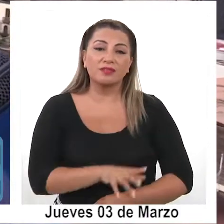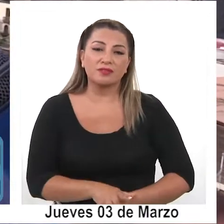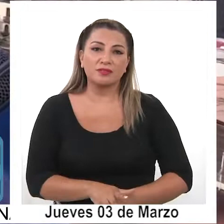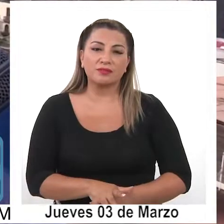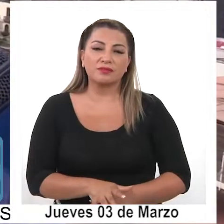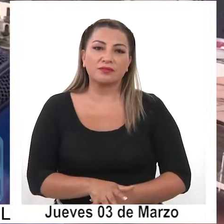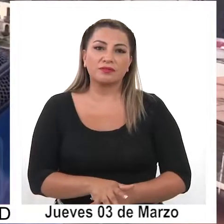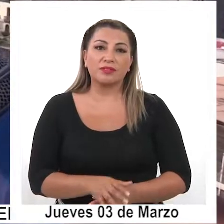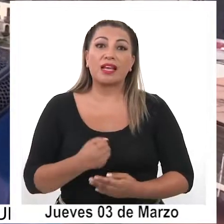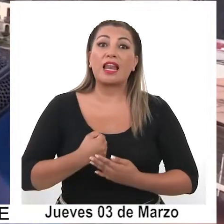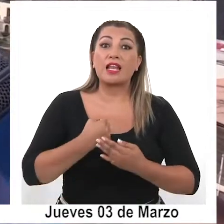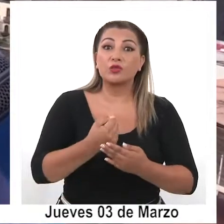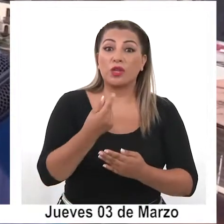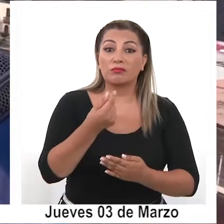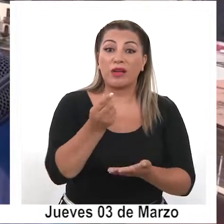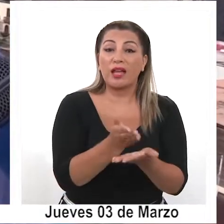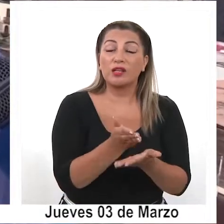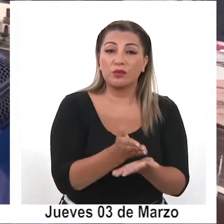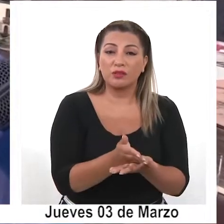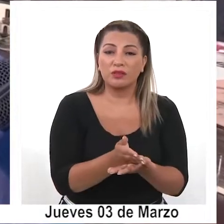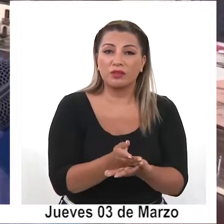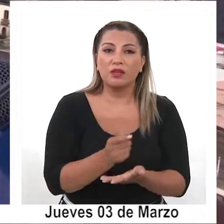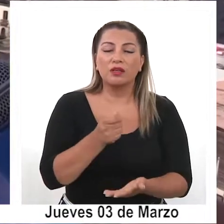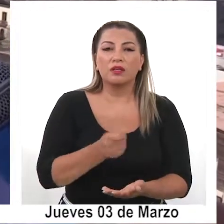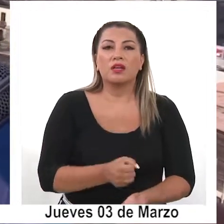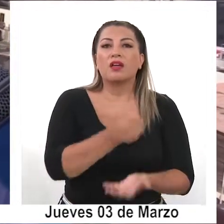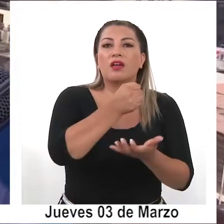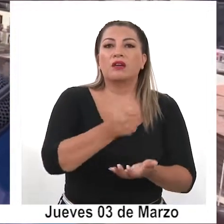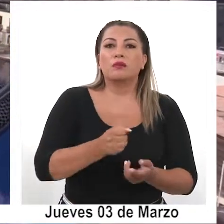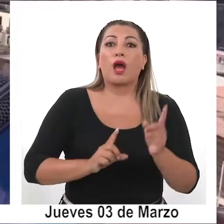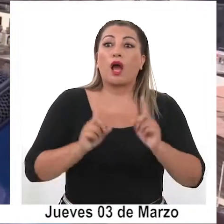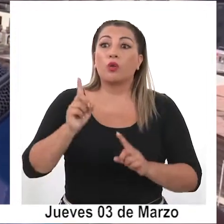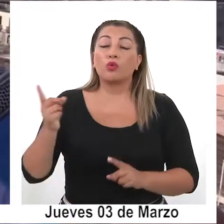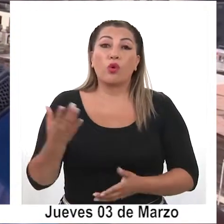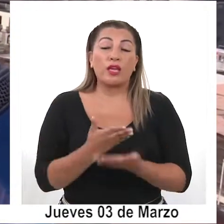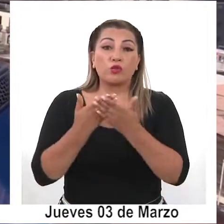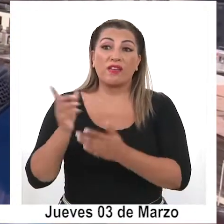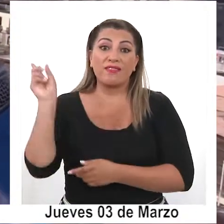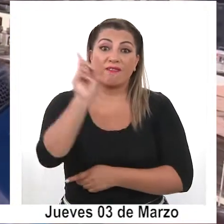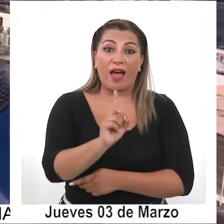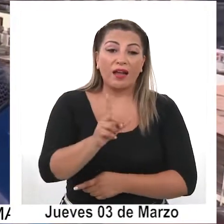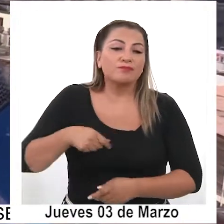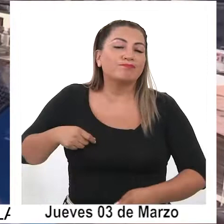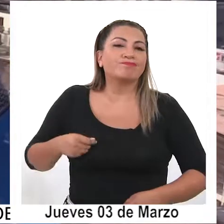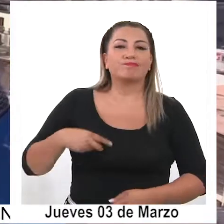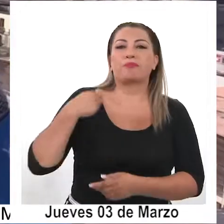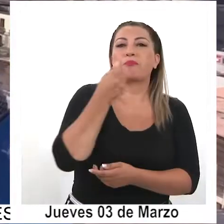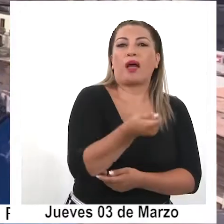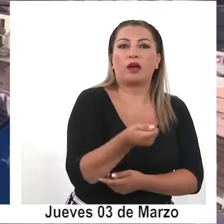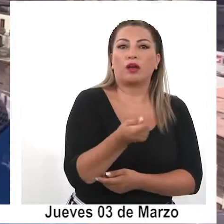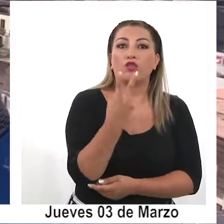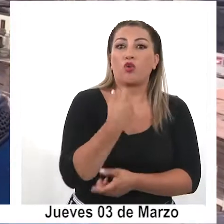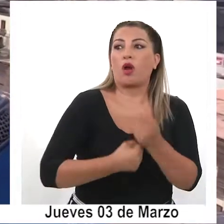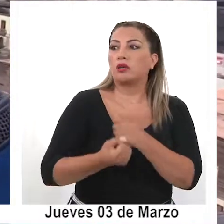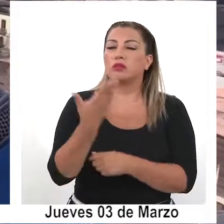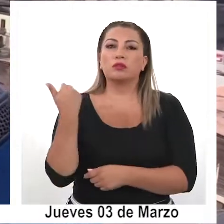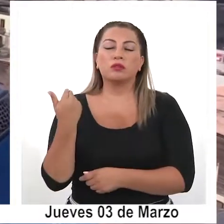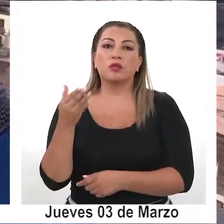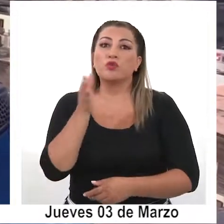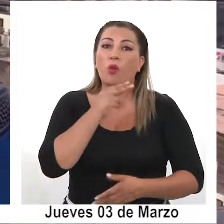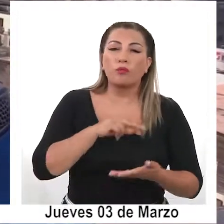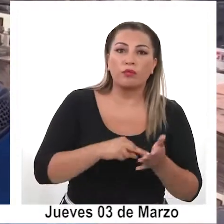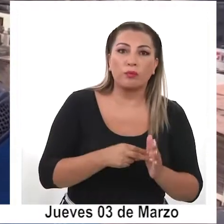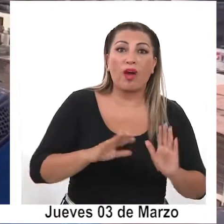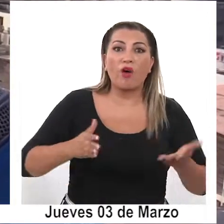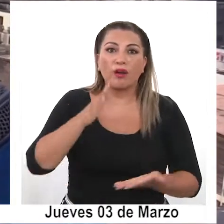la subvención escolar se paga conforme a la asistencia. Por lo tanto, en los dos años pasados no tuvimos ese problema, pero ahora